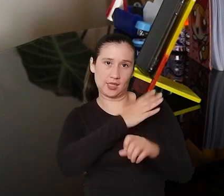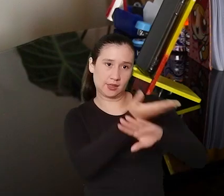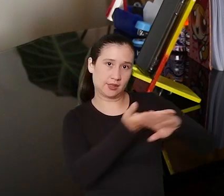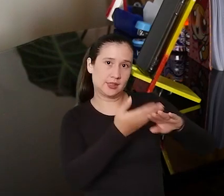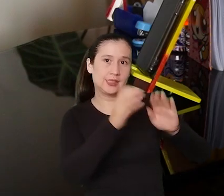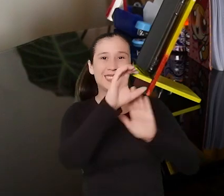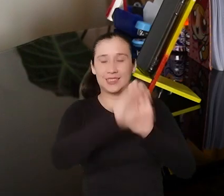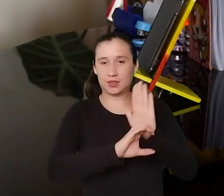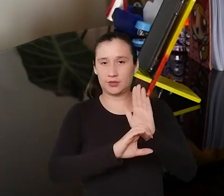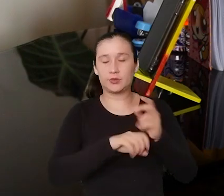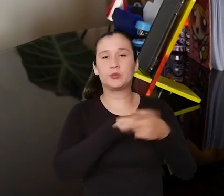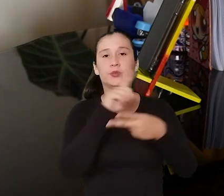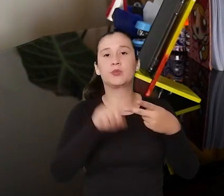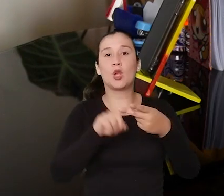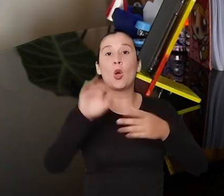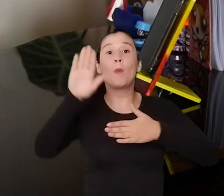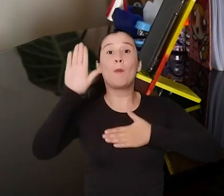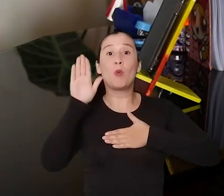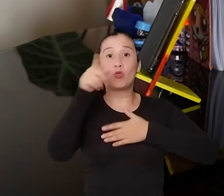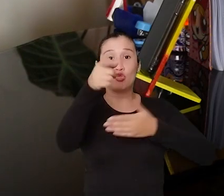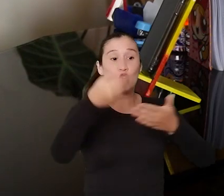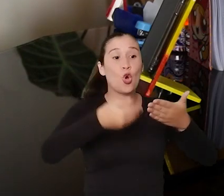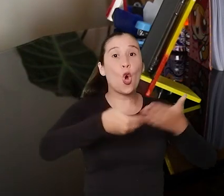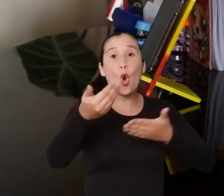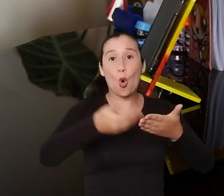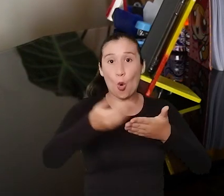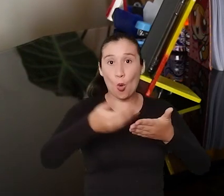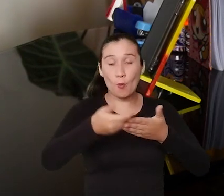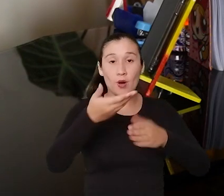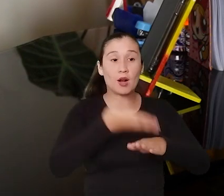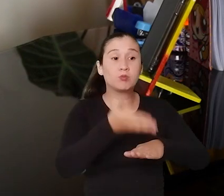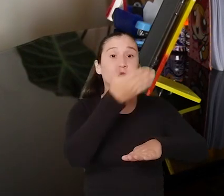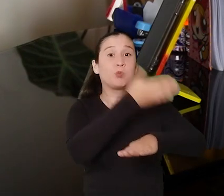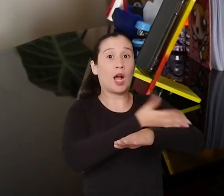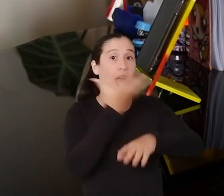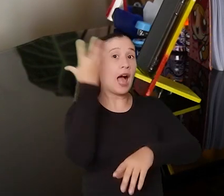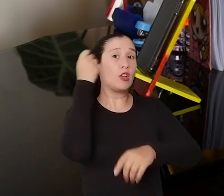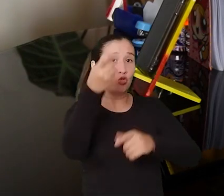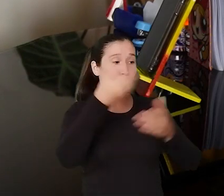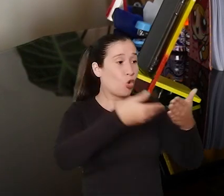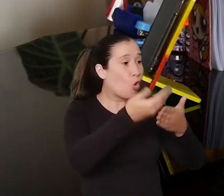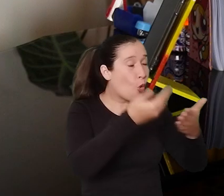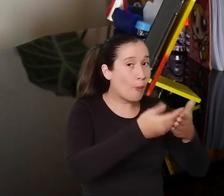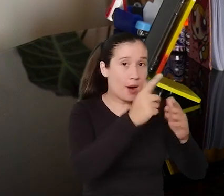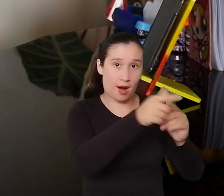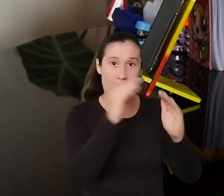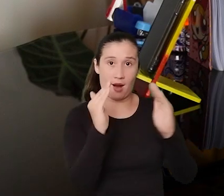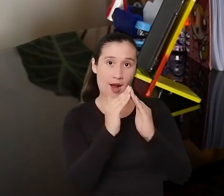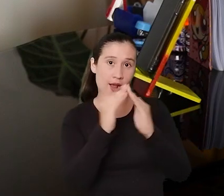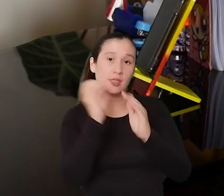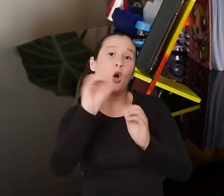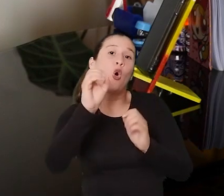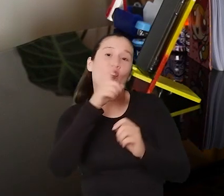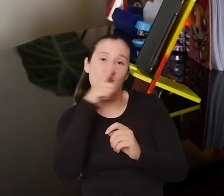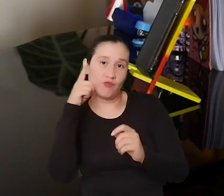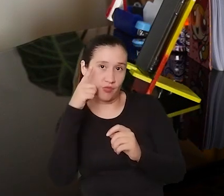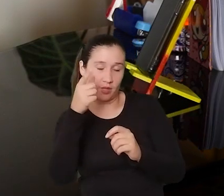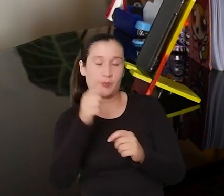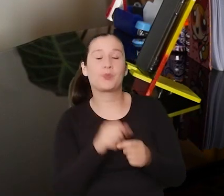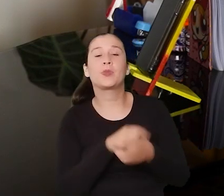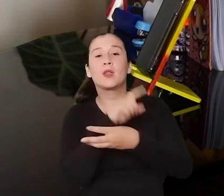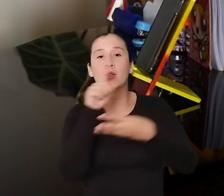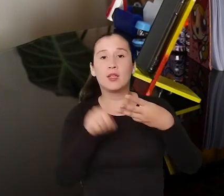Acción Comunal. Dos, promesas de compraventa donde conste que haya comprado el predio en el que